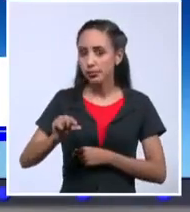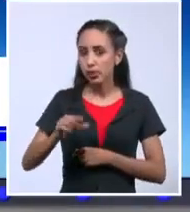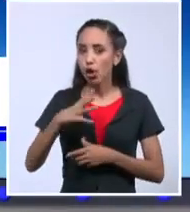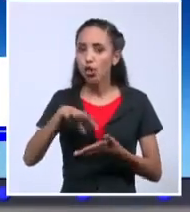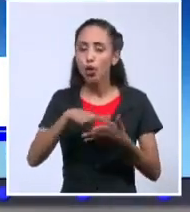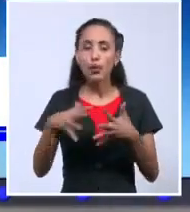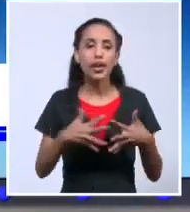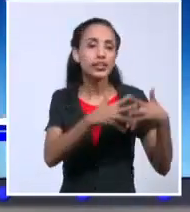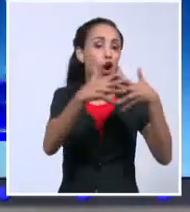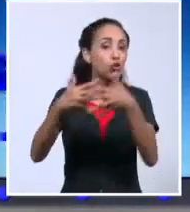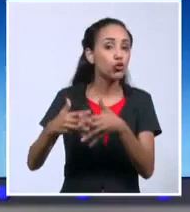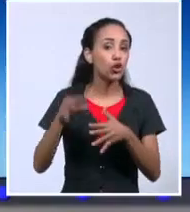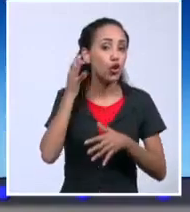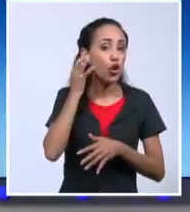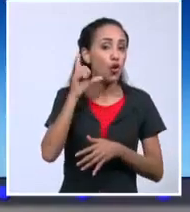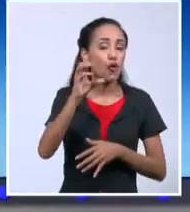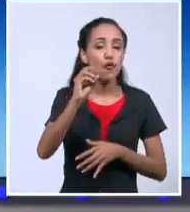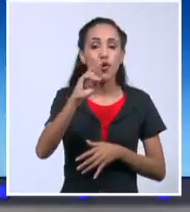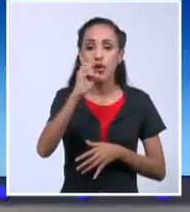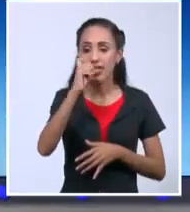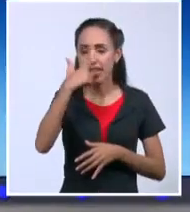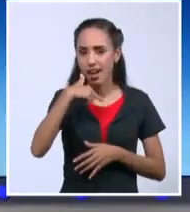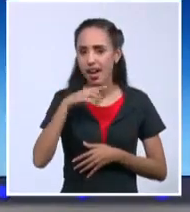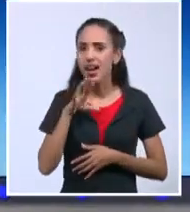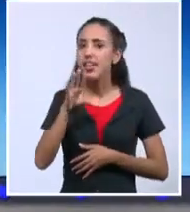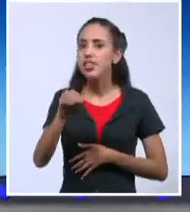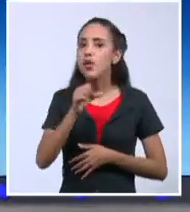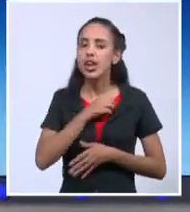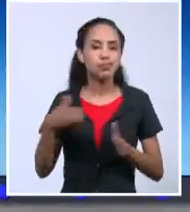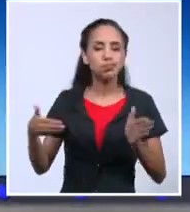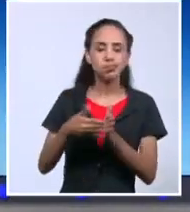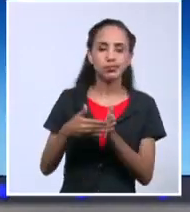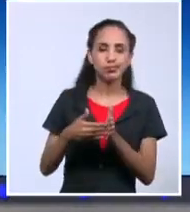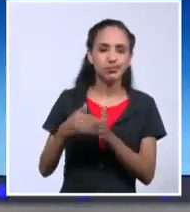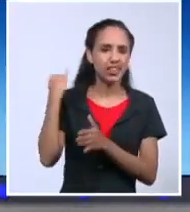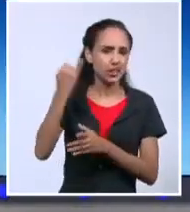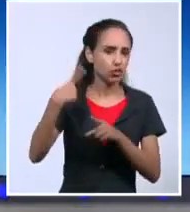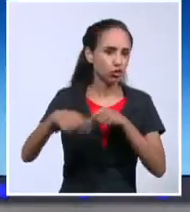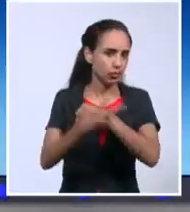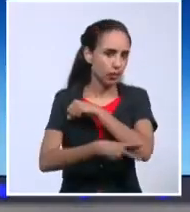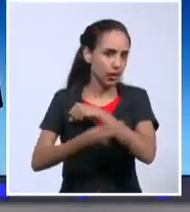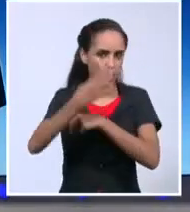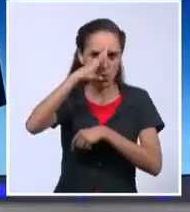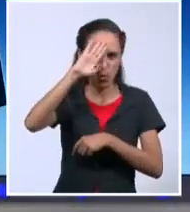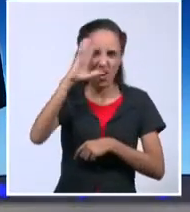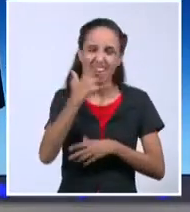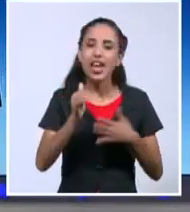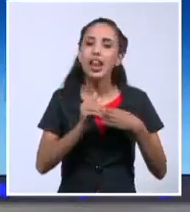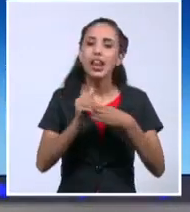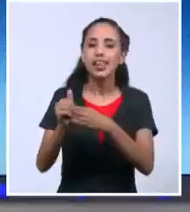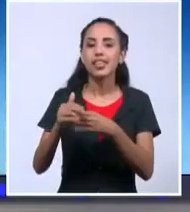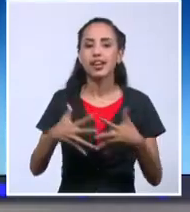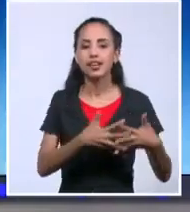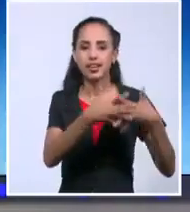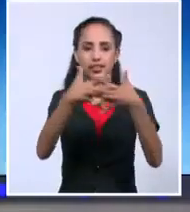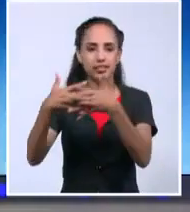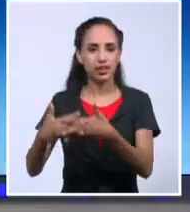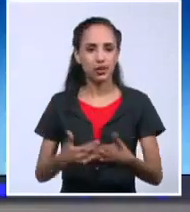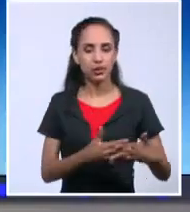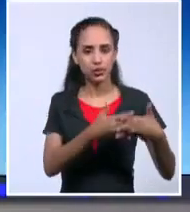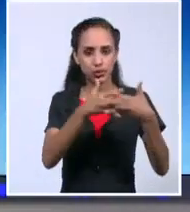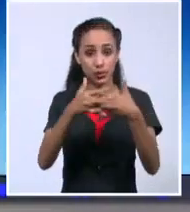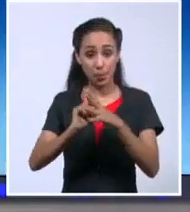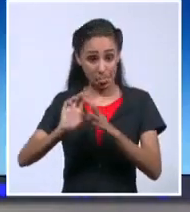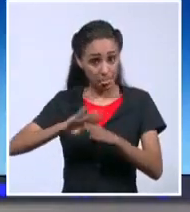sugería la posibilidad de una intervención internacional en Cuba, encabezada por Estados Unidos. Ocurrió algo después